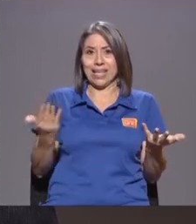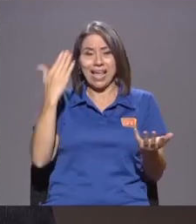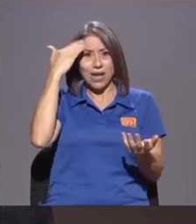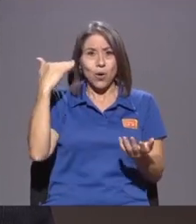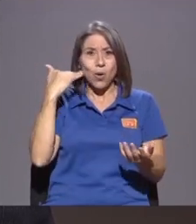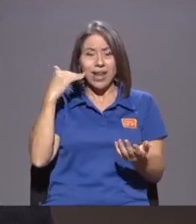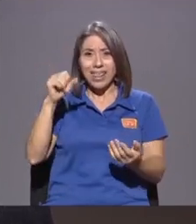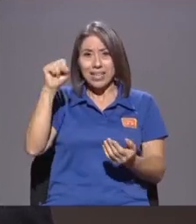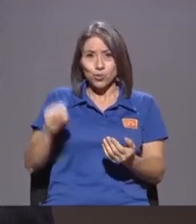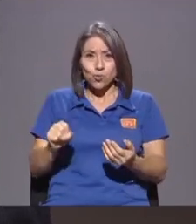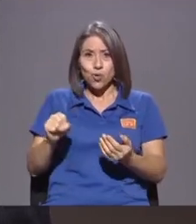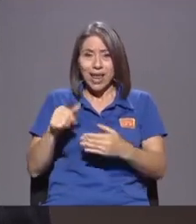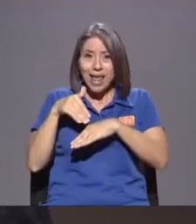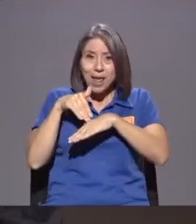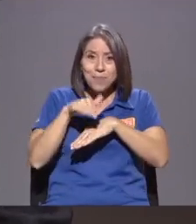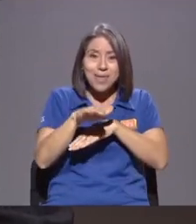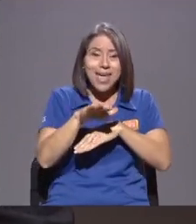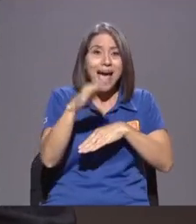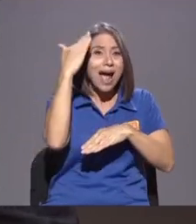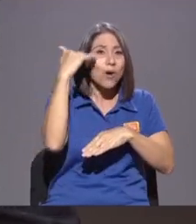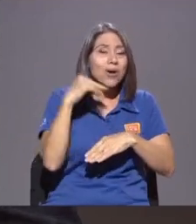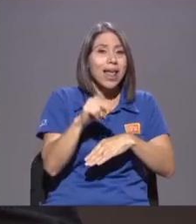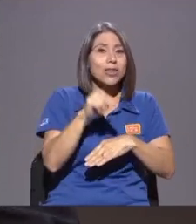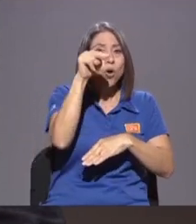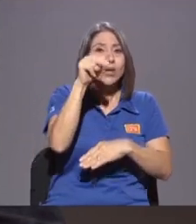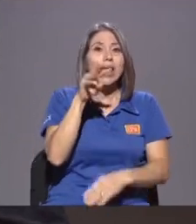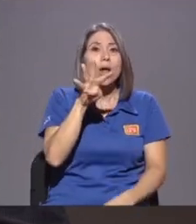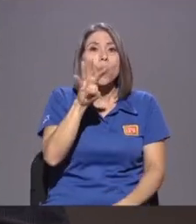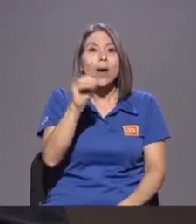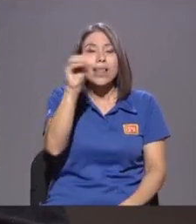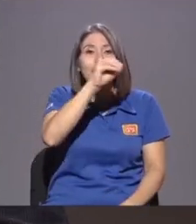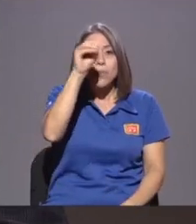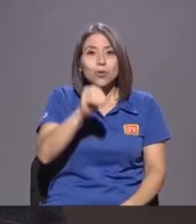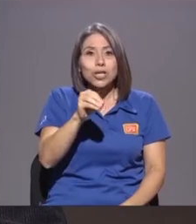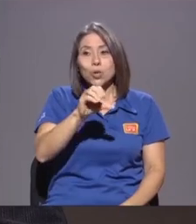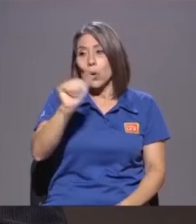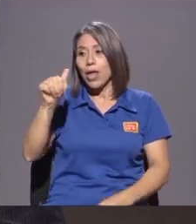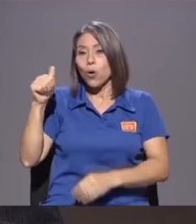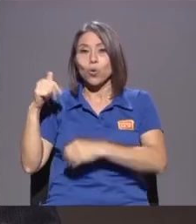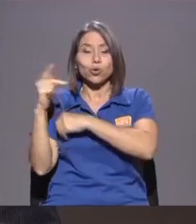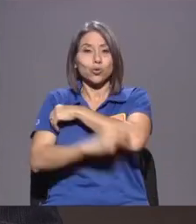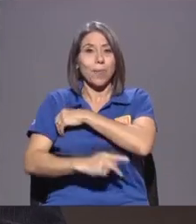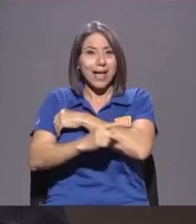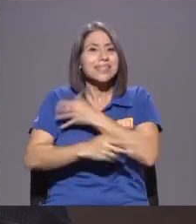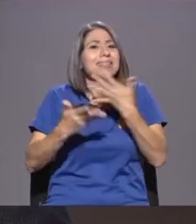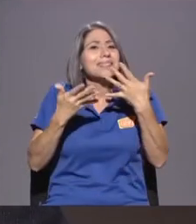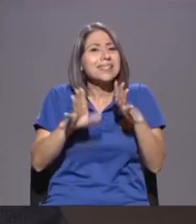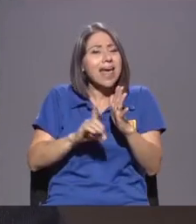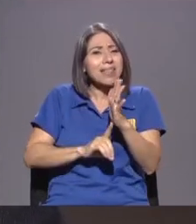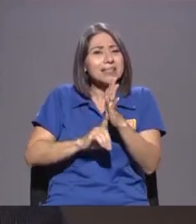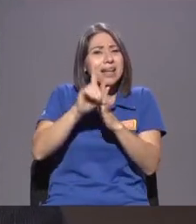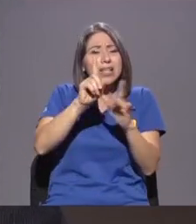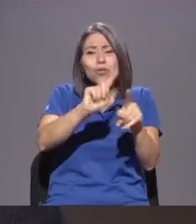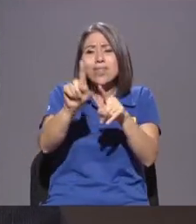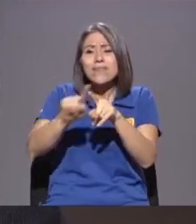Para Corea Norte Va 40 En El resto del Mundo Se Han Venido Desarrollando Plataformas Sobre Todo